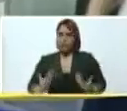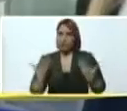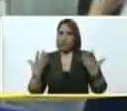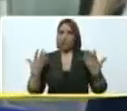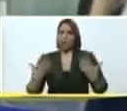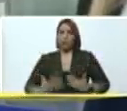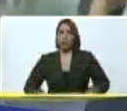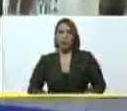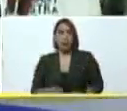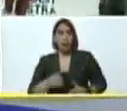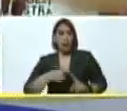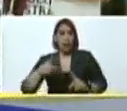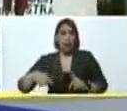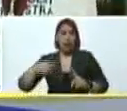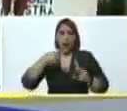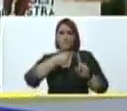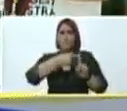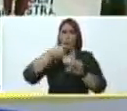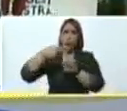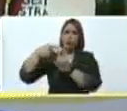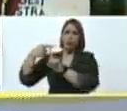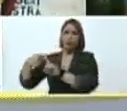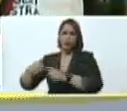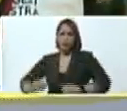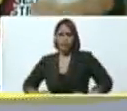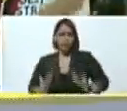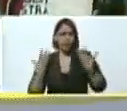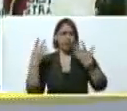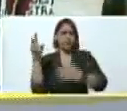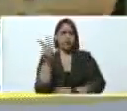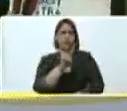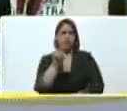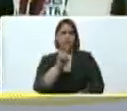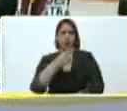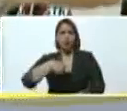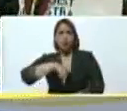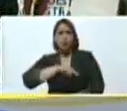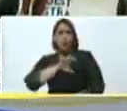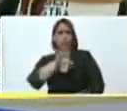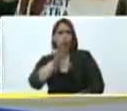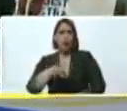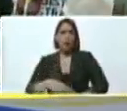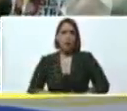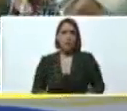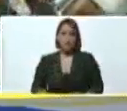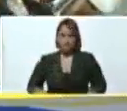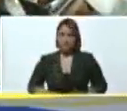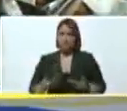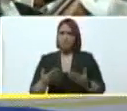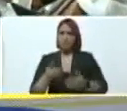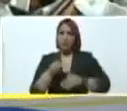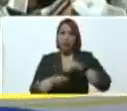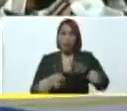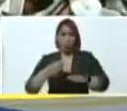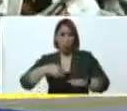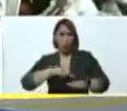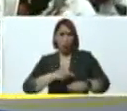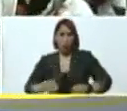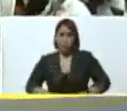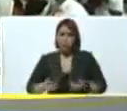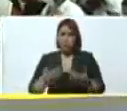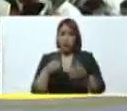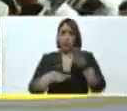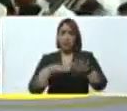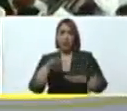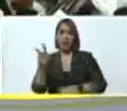Cargados de energía positiva por Venezuela. Por nuestra patria. Para llevarla adelante. Nosotros tenemos que llevar adelante a Venezuela.